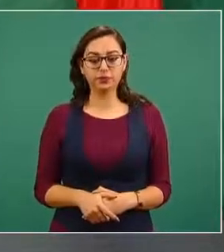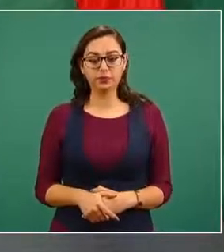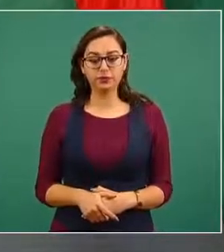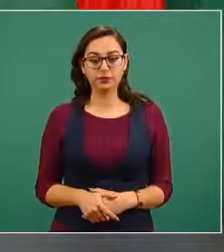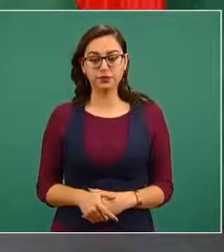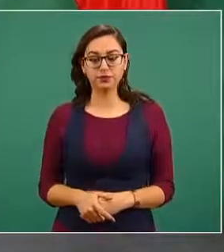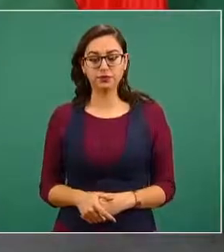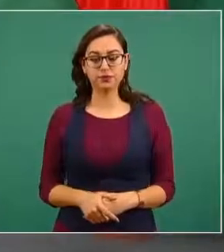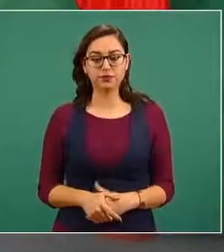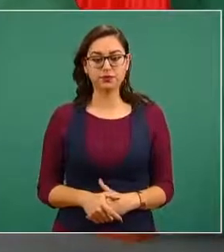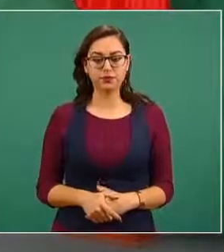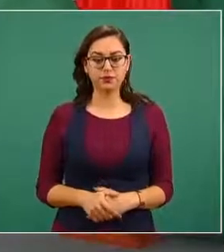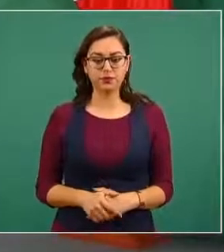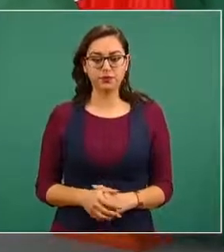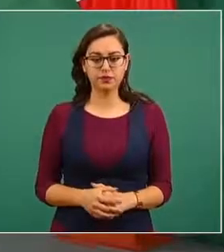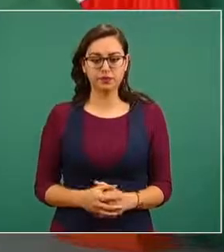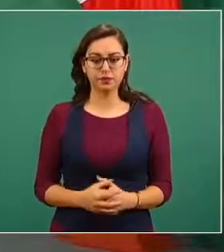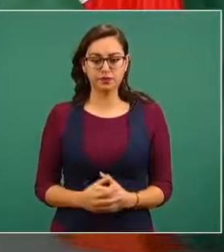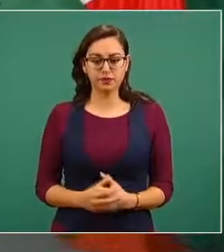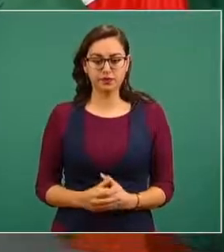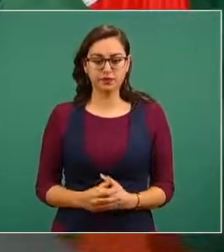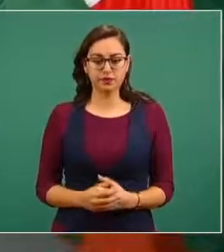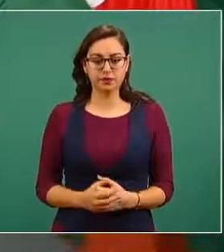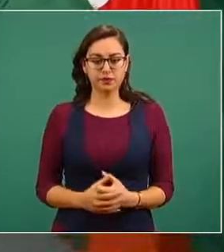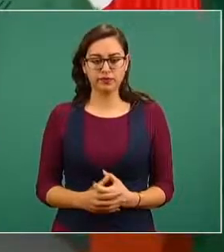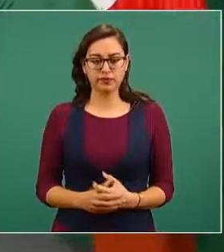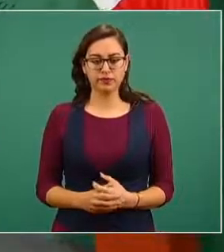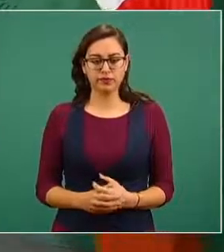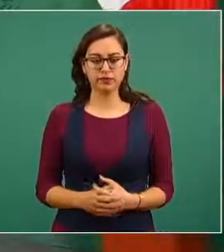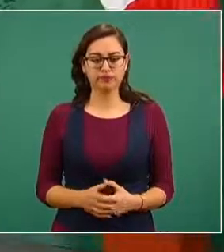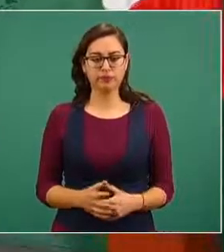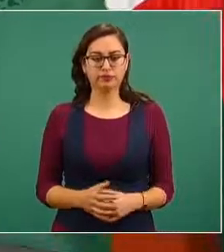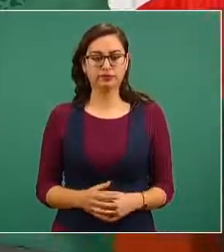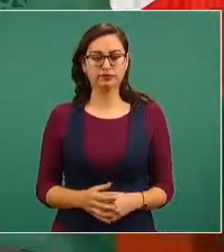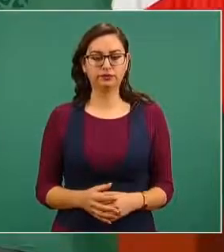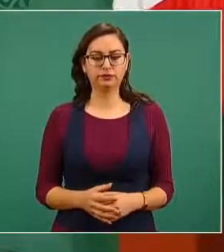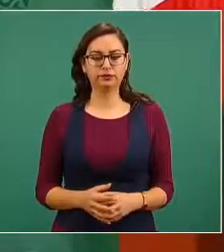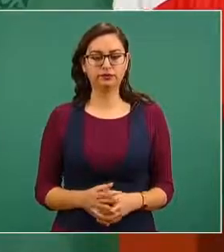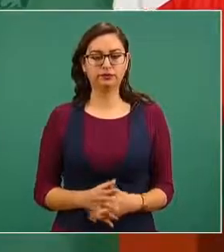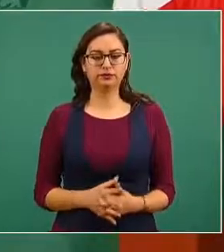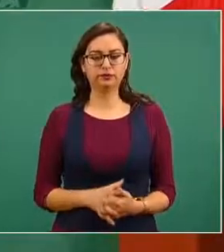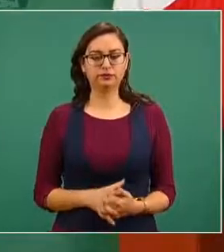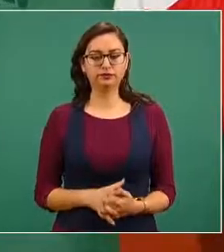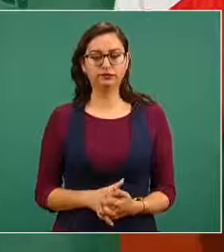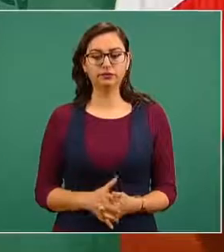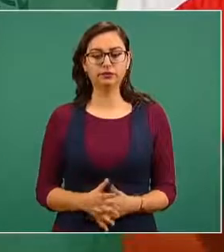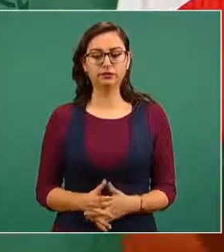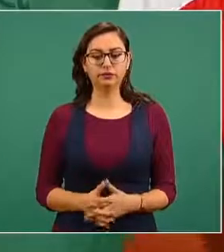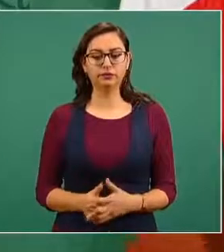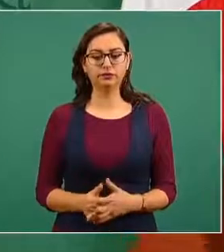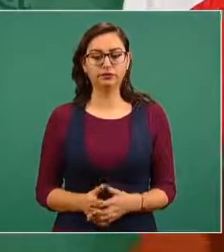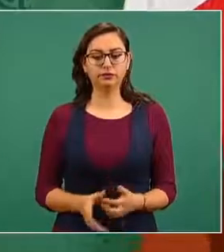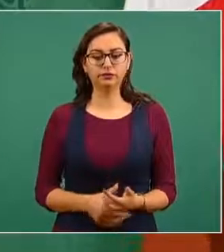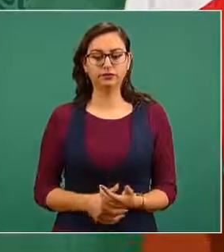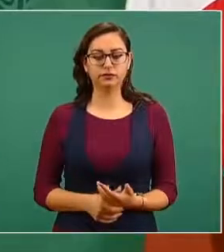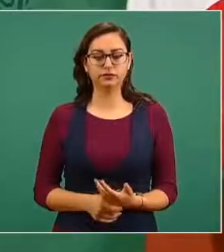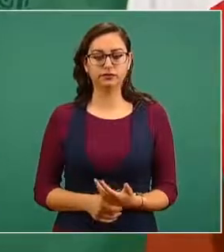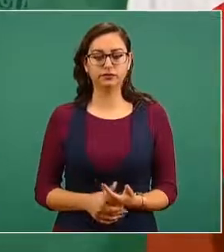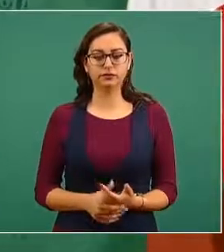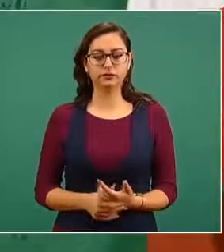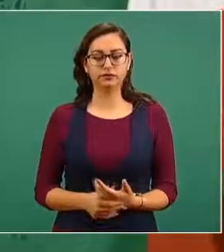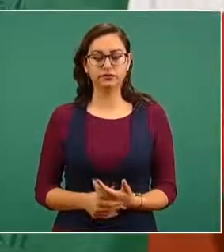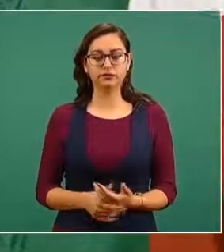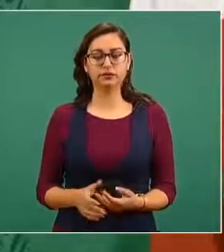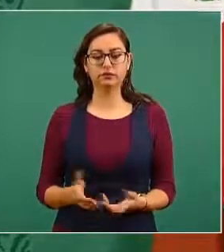y había también o existe esta idea estaba yo viendo las